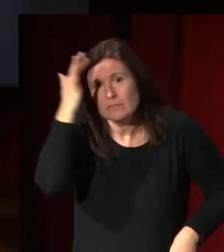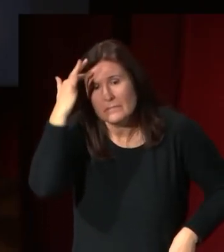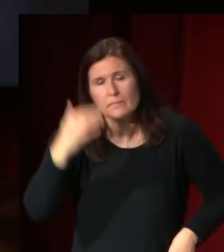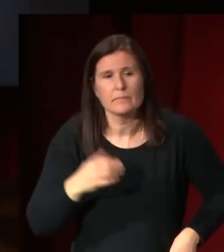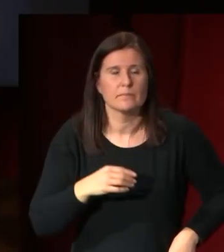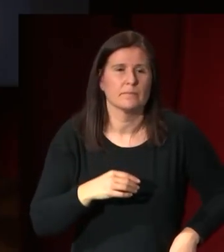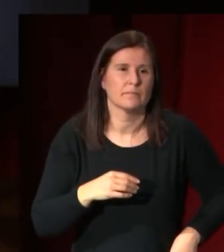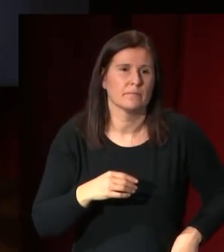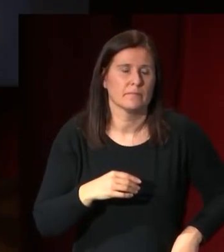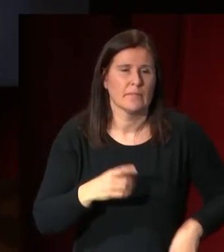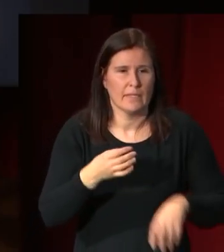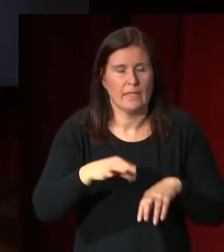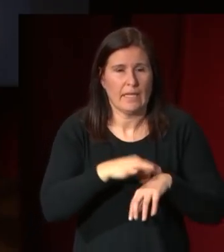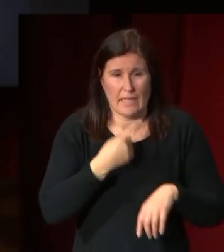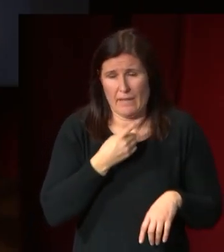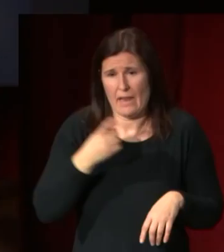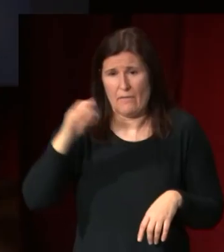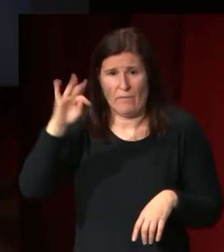Frés que es el tío de Napoleón I